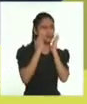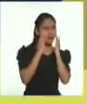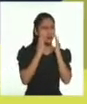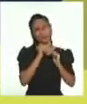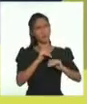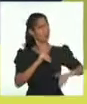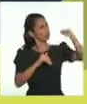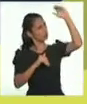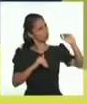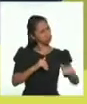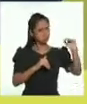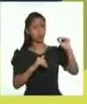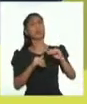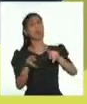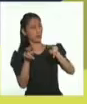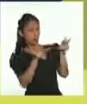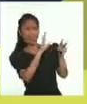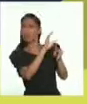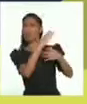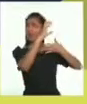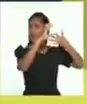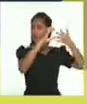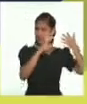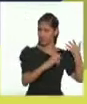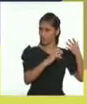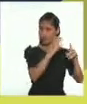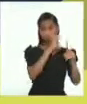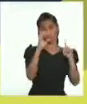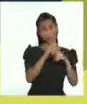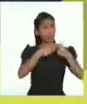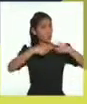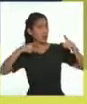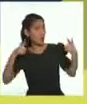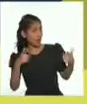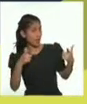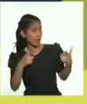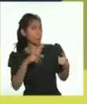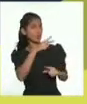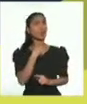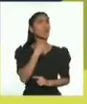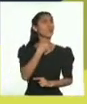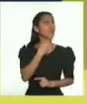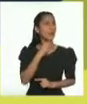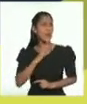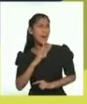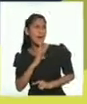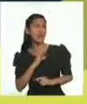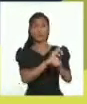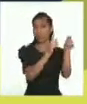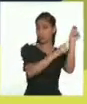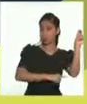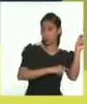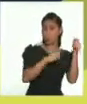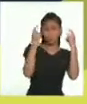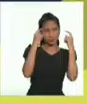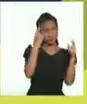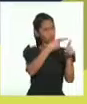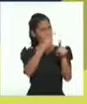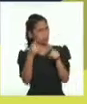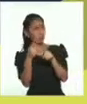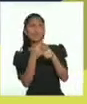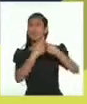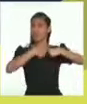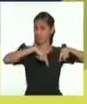facciones, estaturas, entre otros. Y sus características étnico-culturales, lengua materna, acento de ejo, costumbres, creencias, etc.